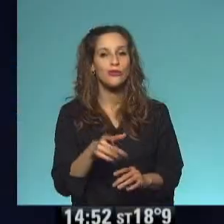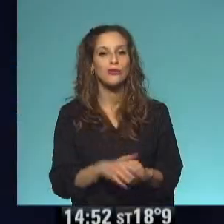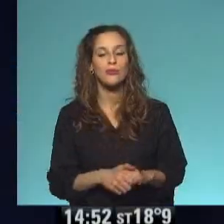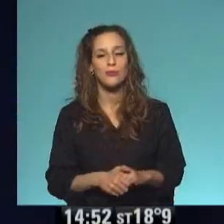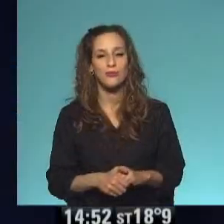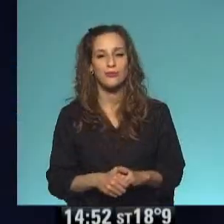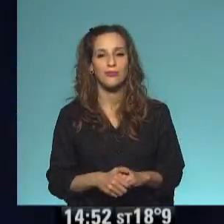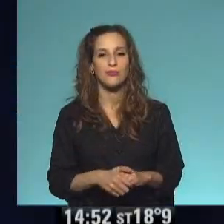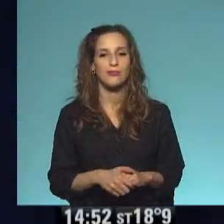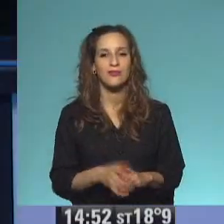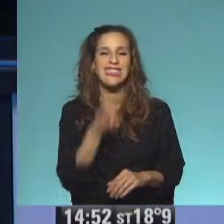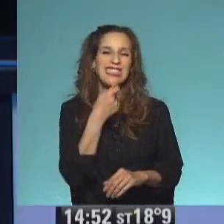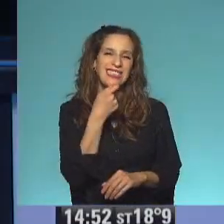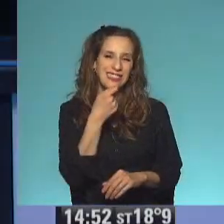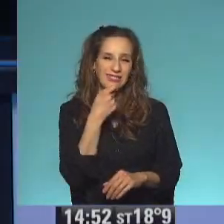¡Muy bueno!